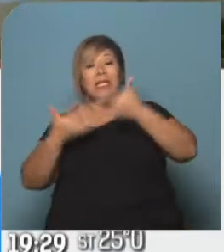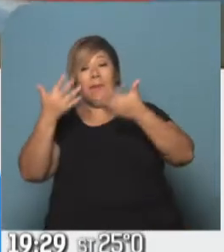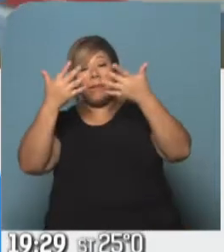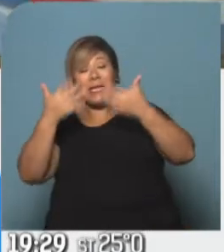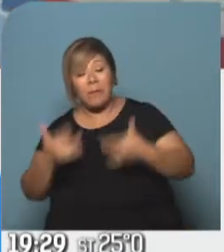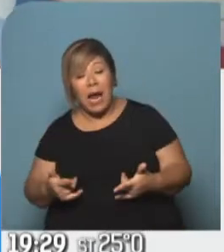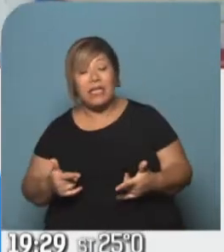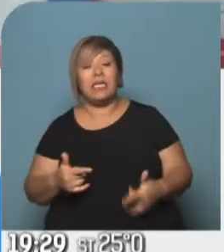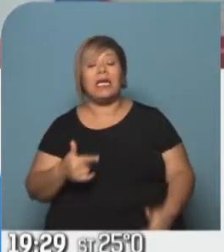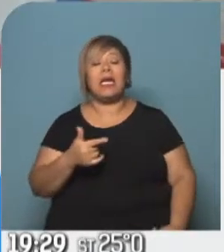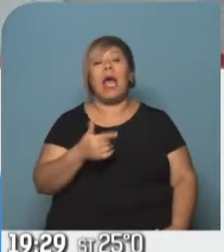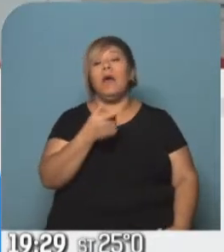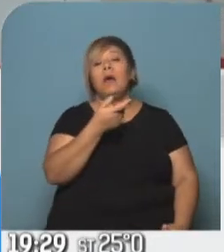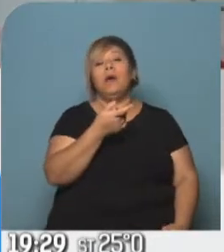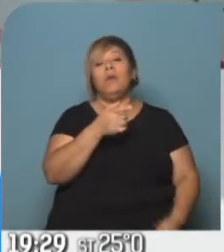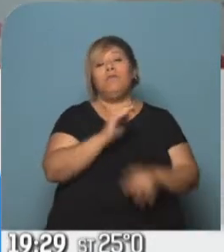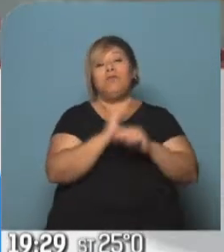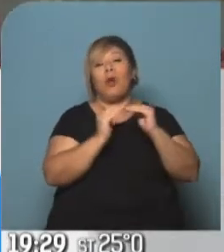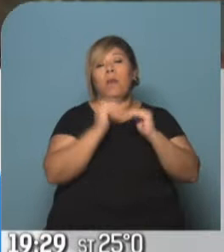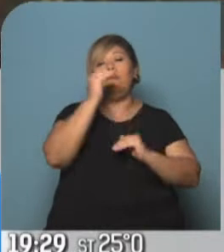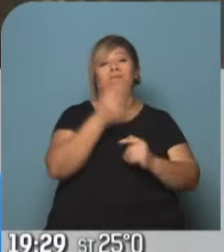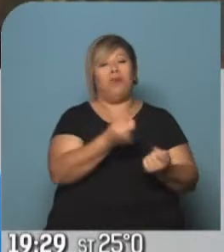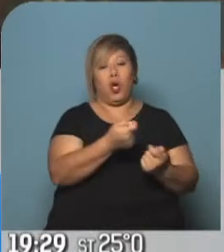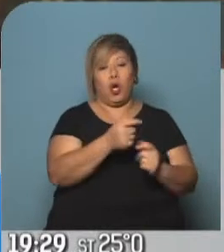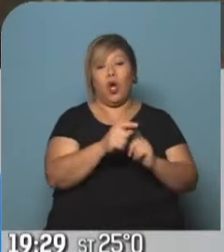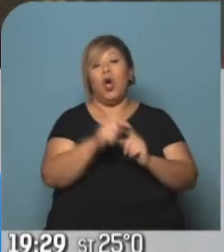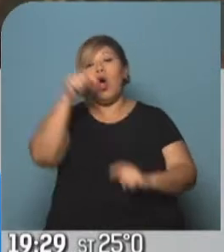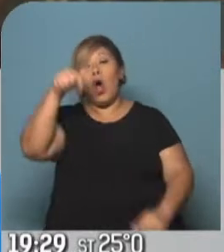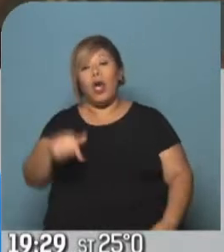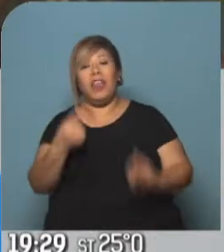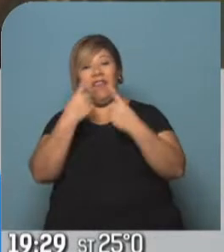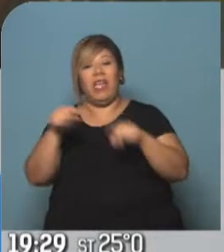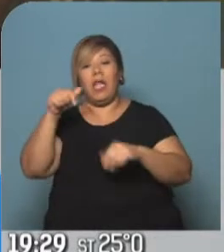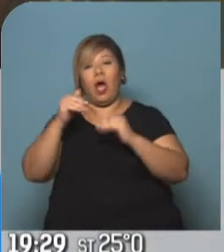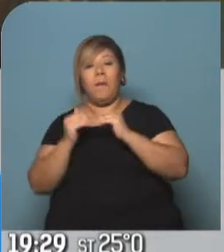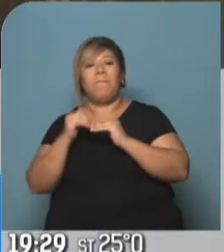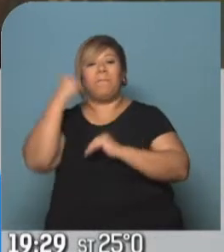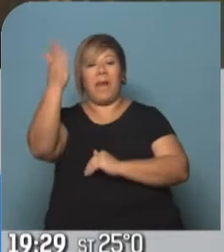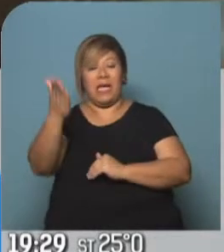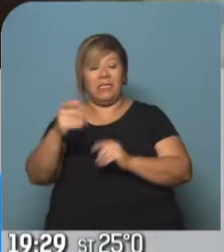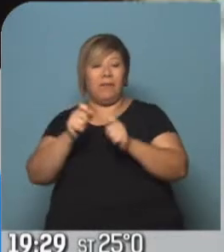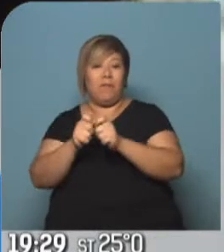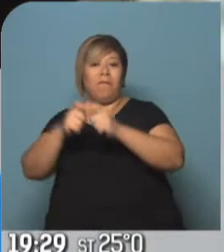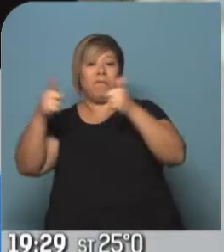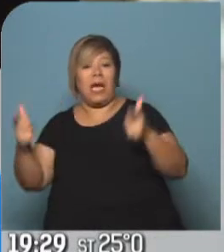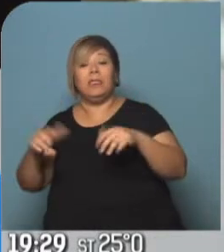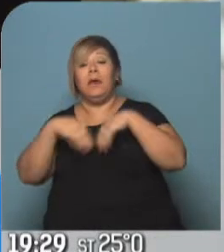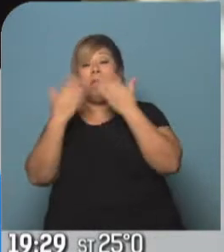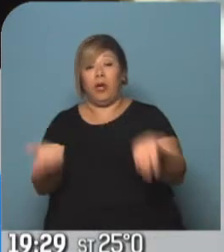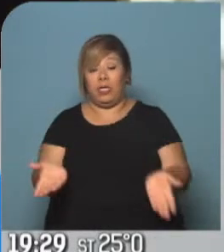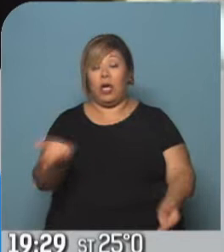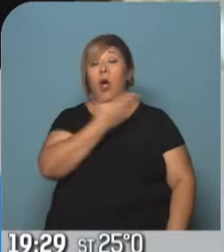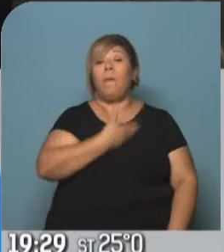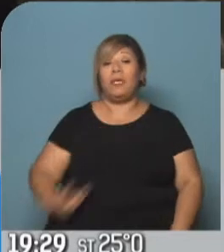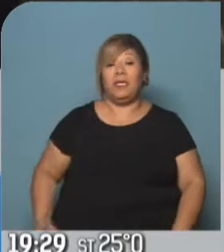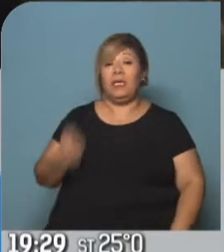43%. Y con respecto a matemática, el ministro Finocchiaro lo expresó muy bien hoy y también el presidente de